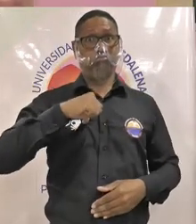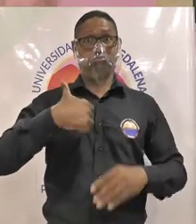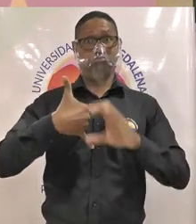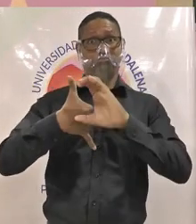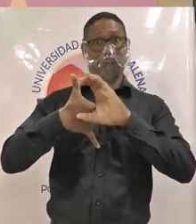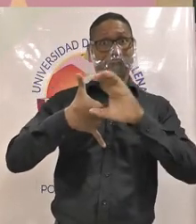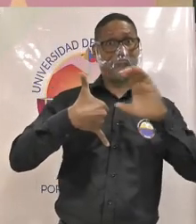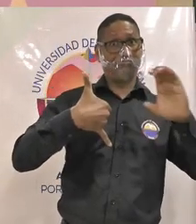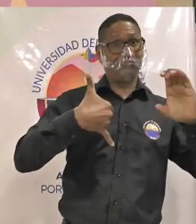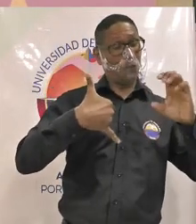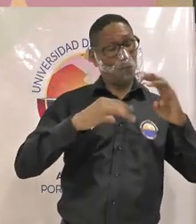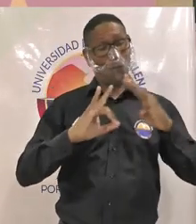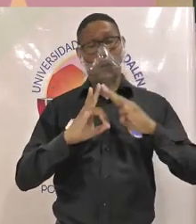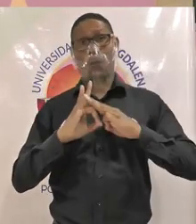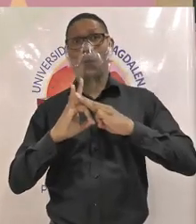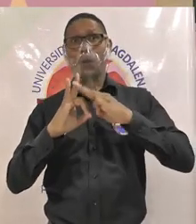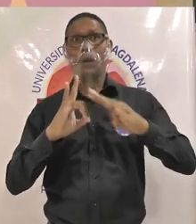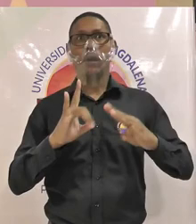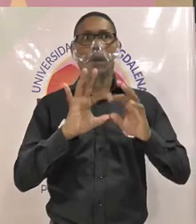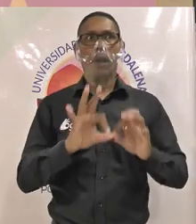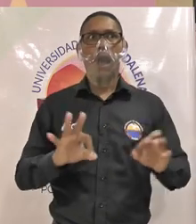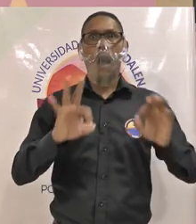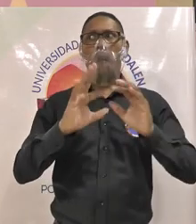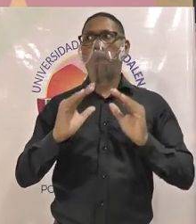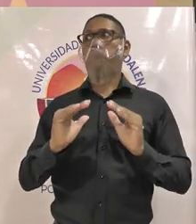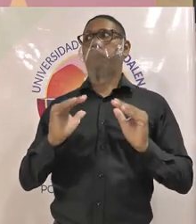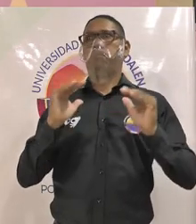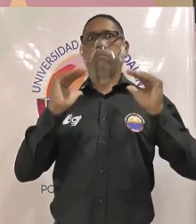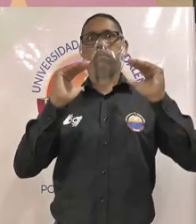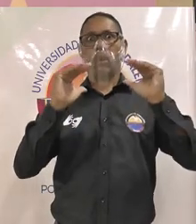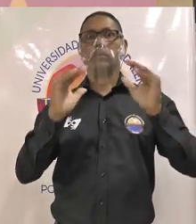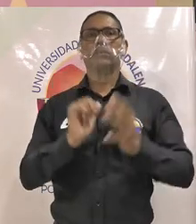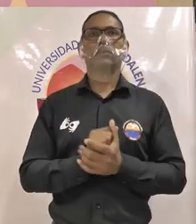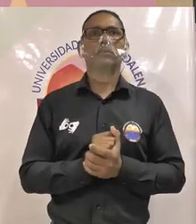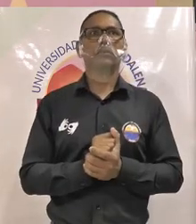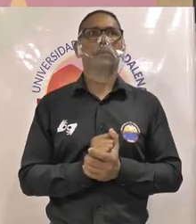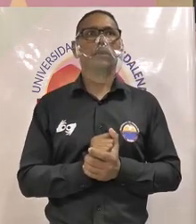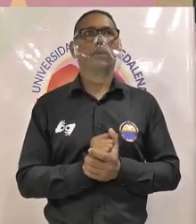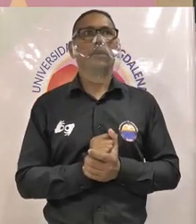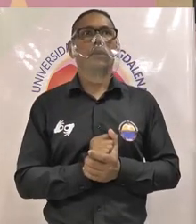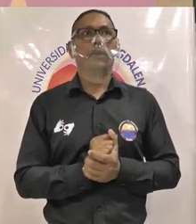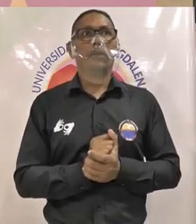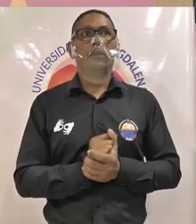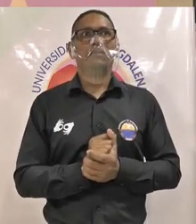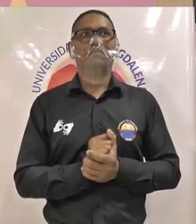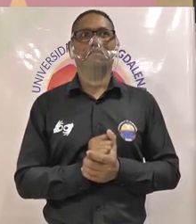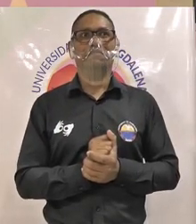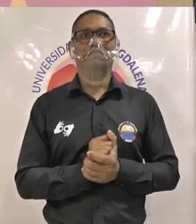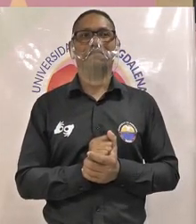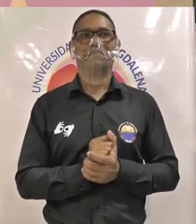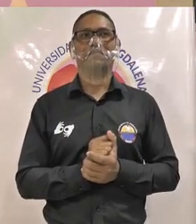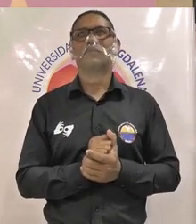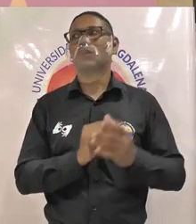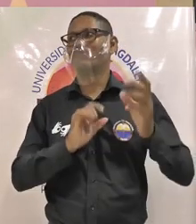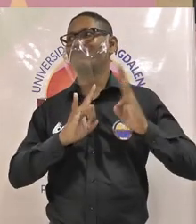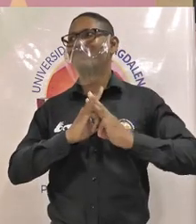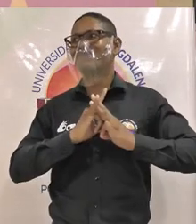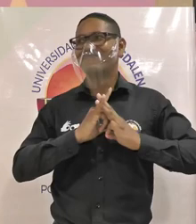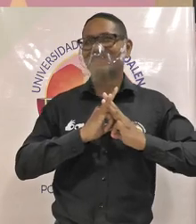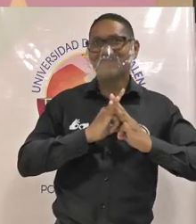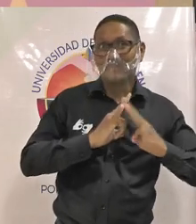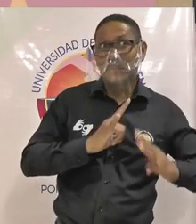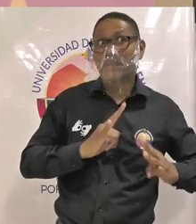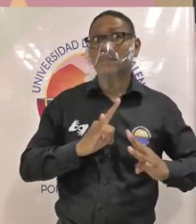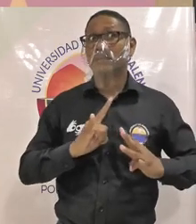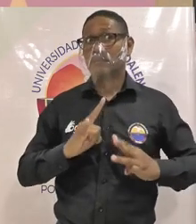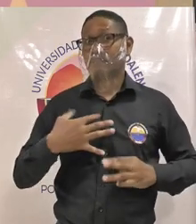que siga con esos lugares de privilegio que hoy tiene la universidad de el bagdalena sin duda